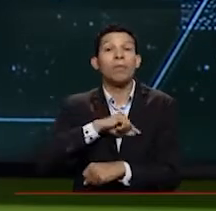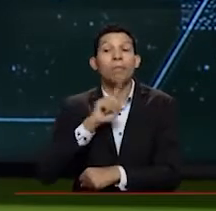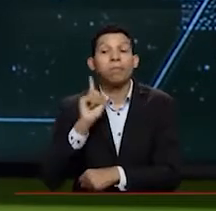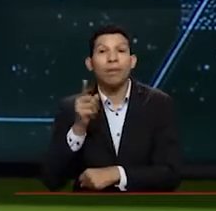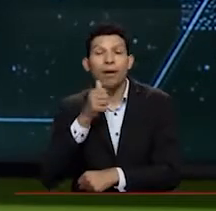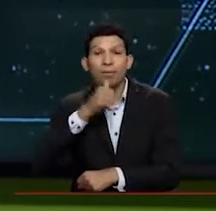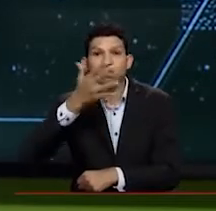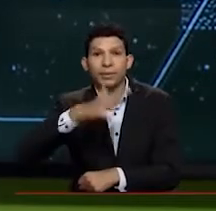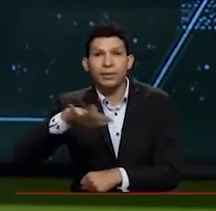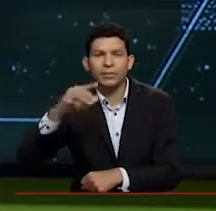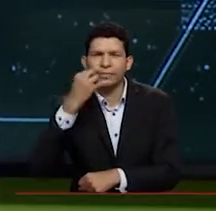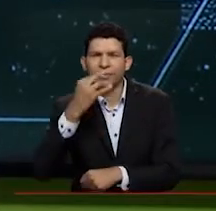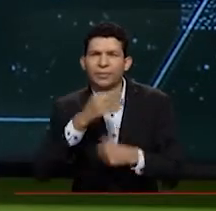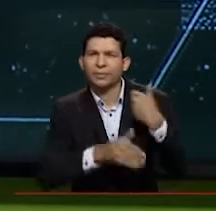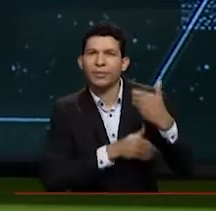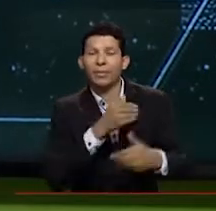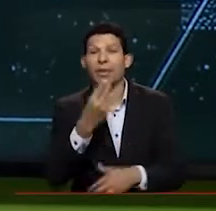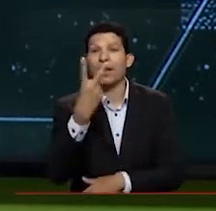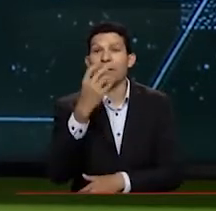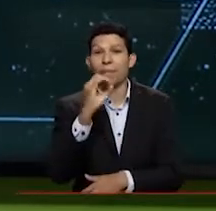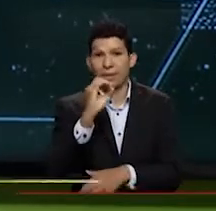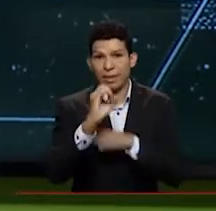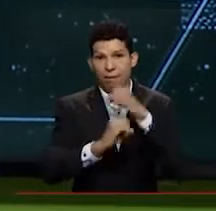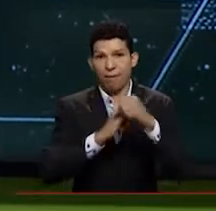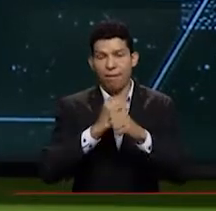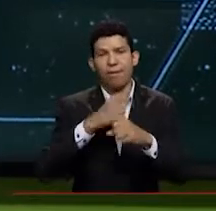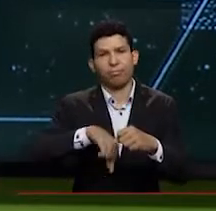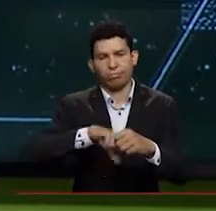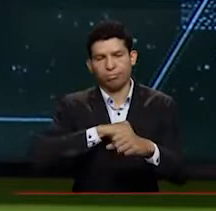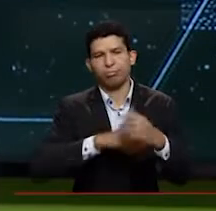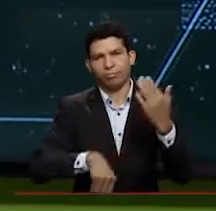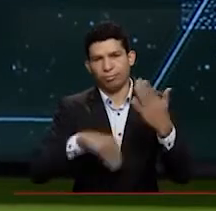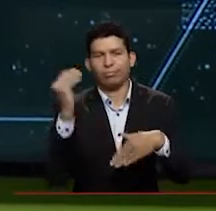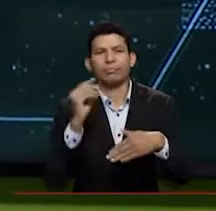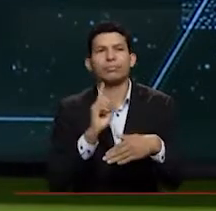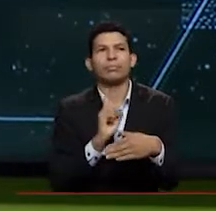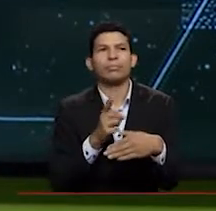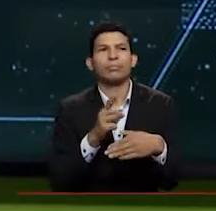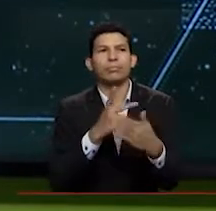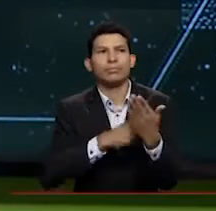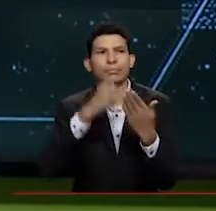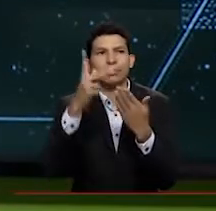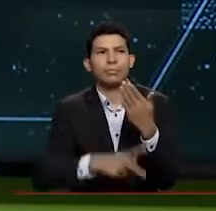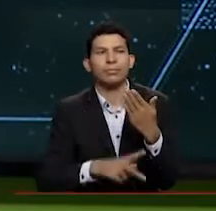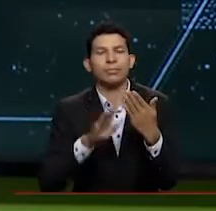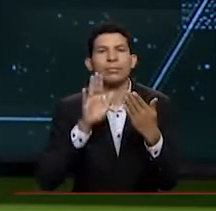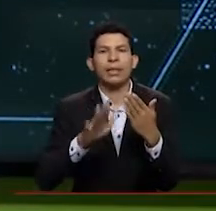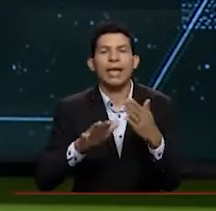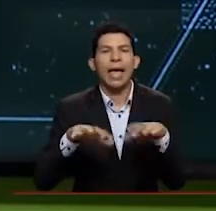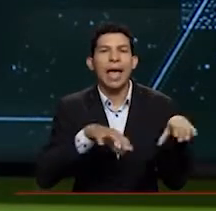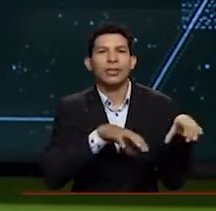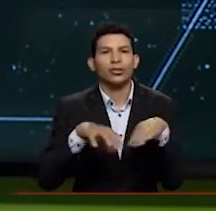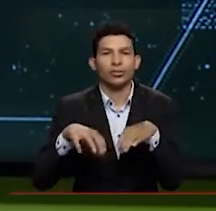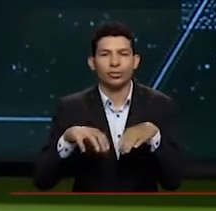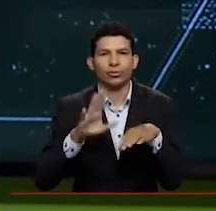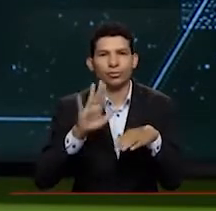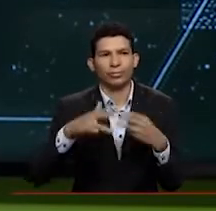proceso muy interesante. Desde hace 20 años empezamos con proyectos del Fondo para la Acción Ambiental